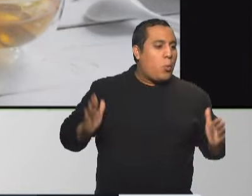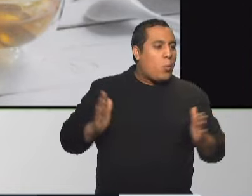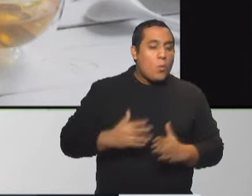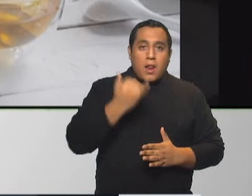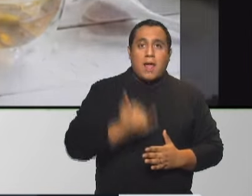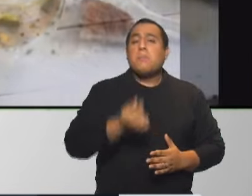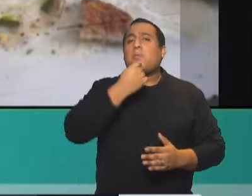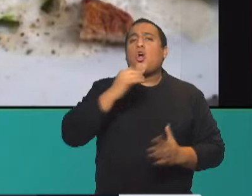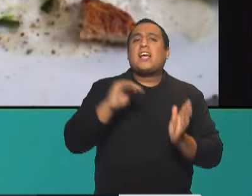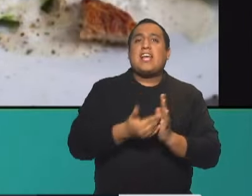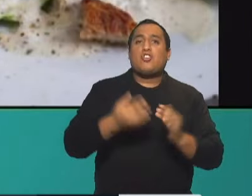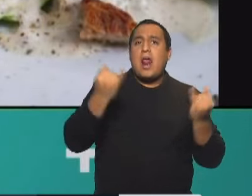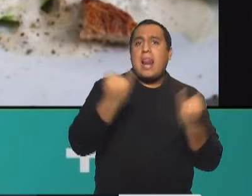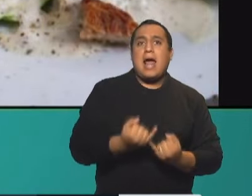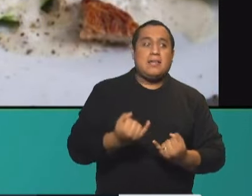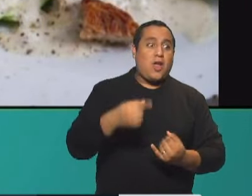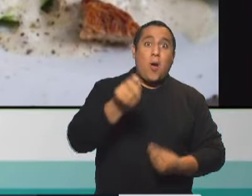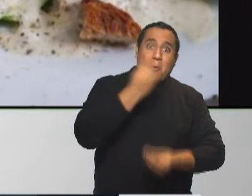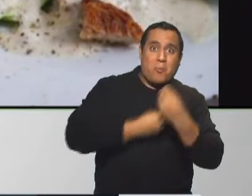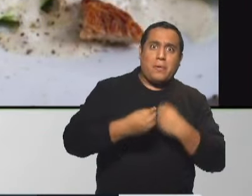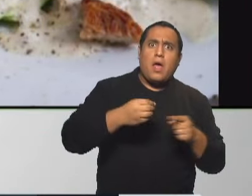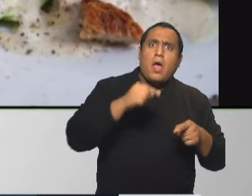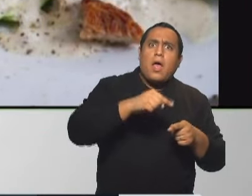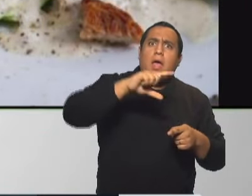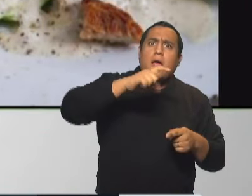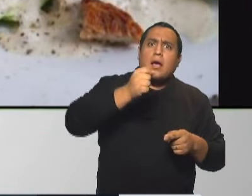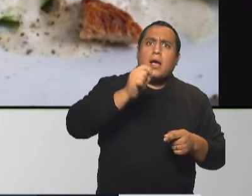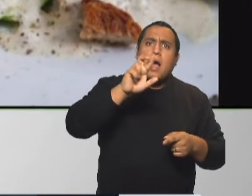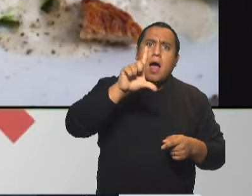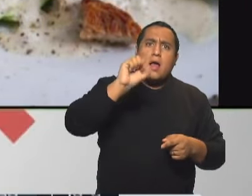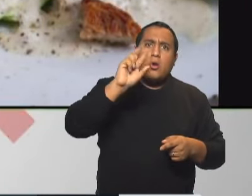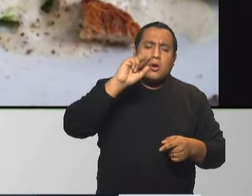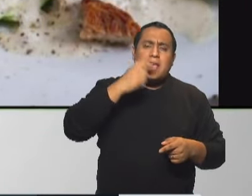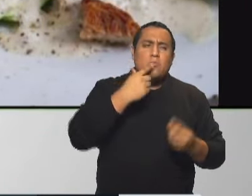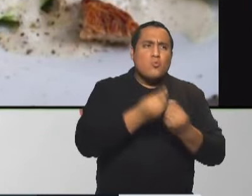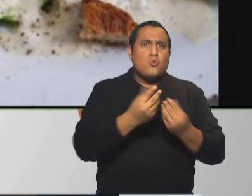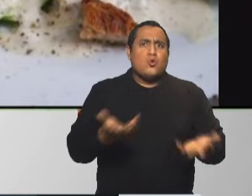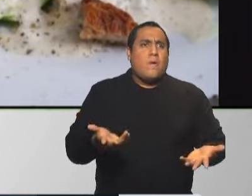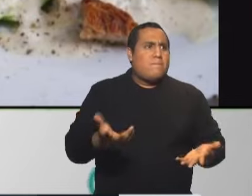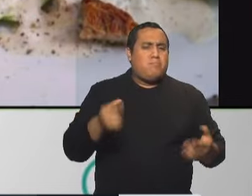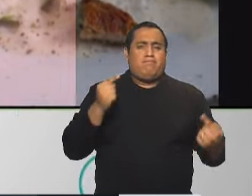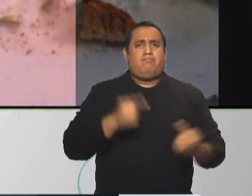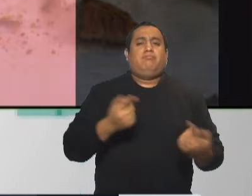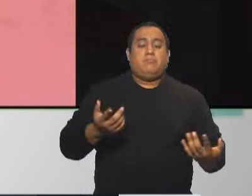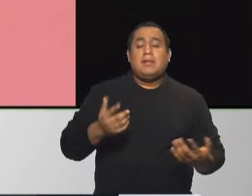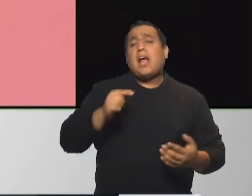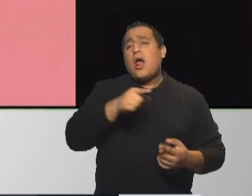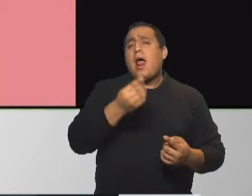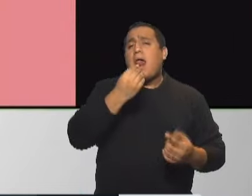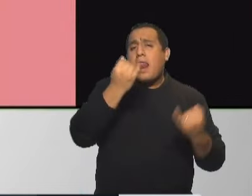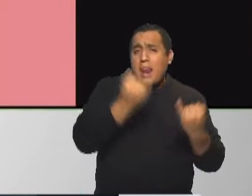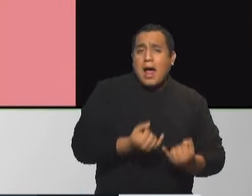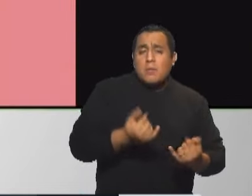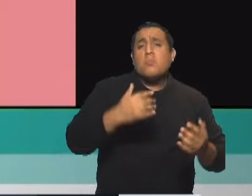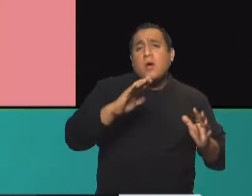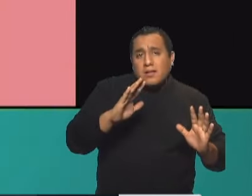quizás estás comiendo un quesito que tiene un montón de calorías y que no es lo que necesitas para tu tratamiento. Claro. Y quizás el light es bajo, es